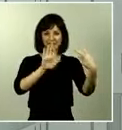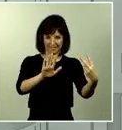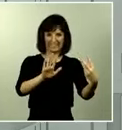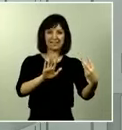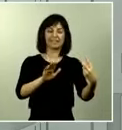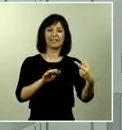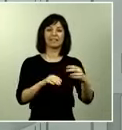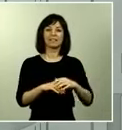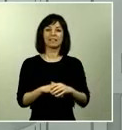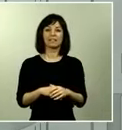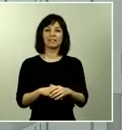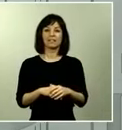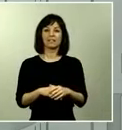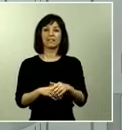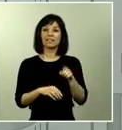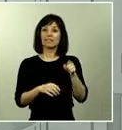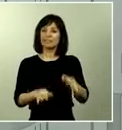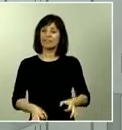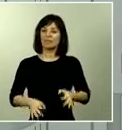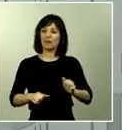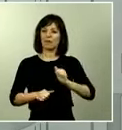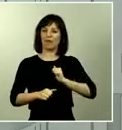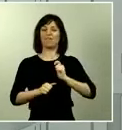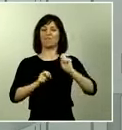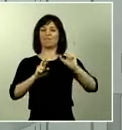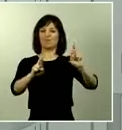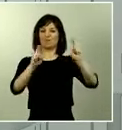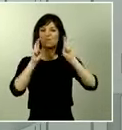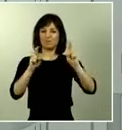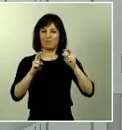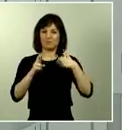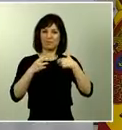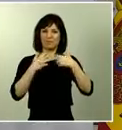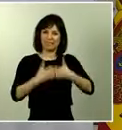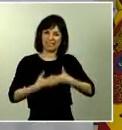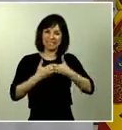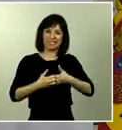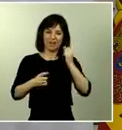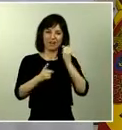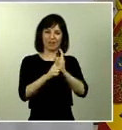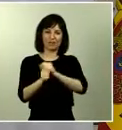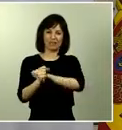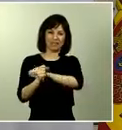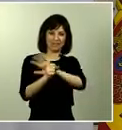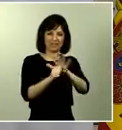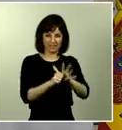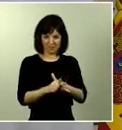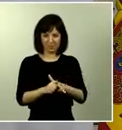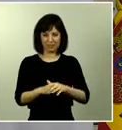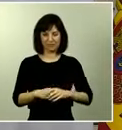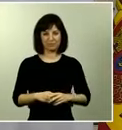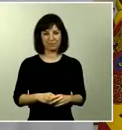siempre un rayo de esperanza en este combate que hacemos contra el coronavirus.